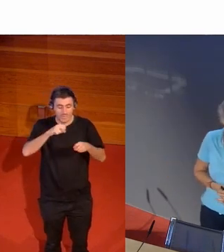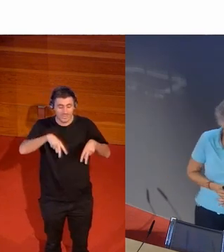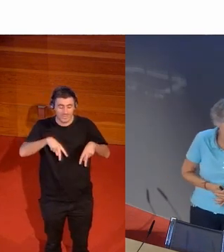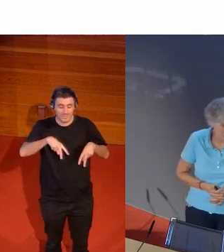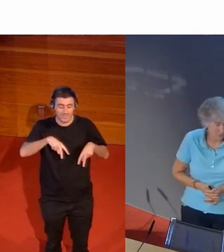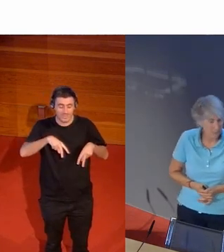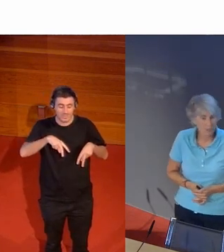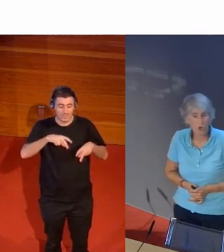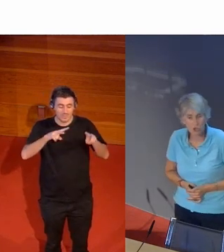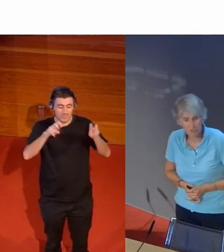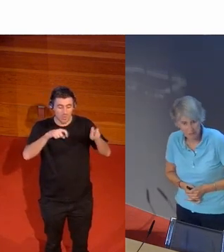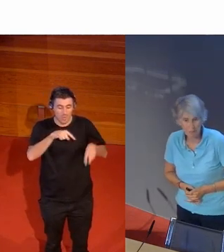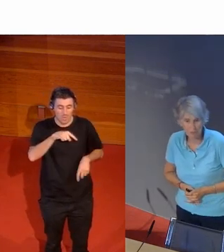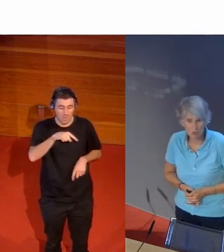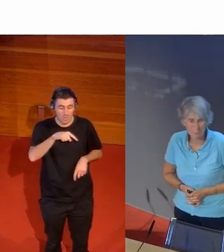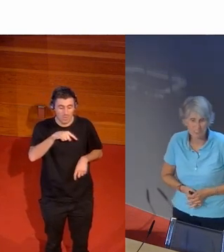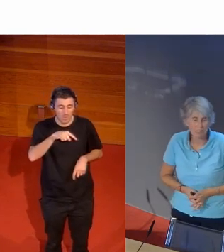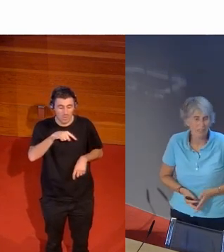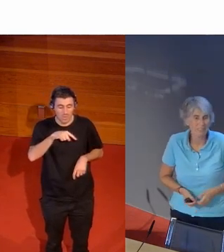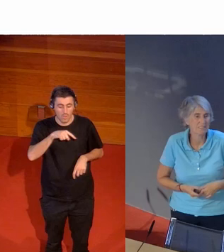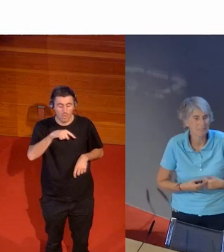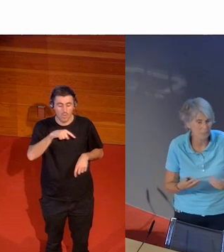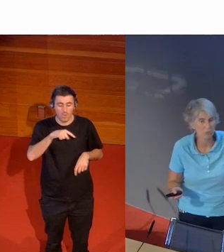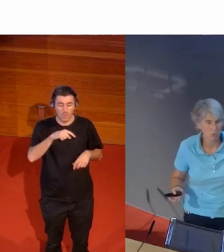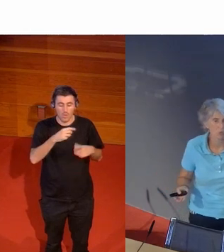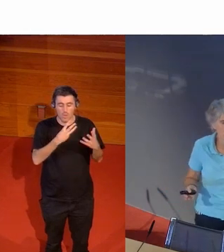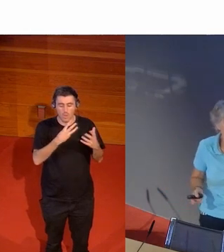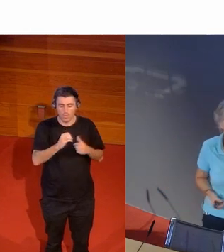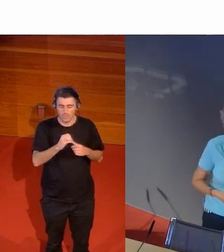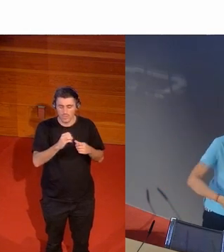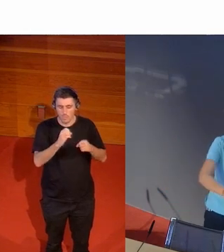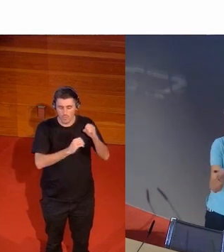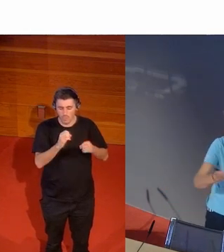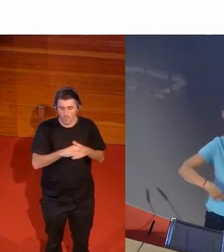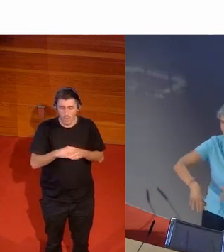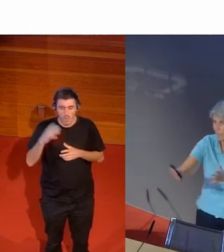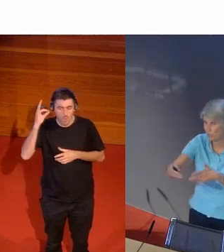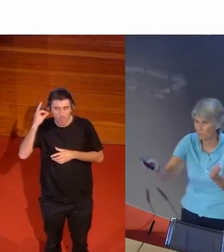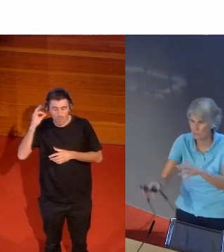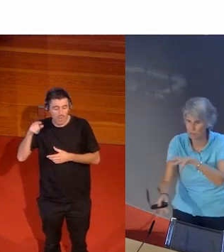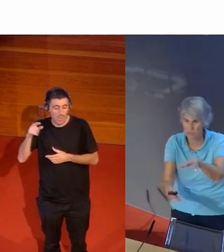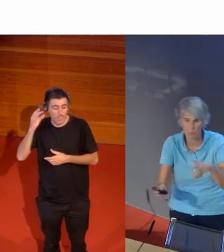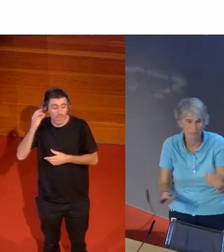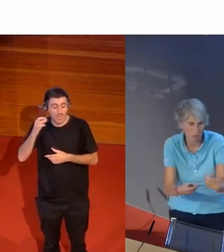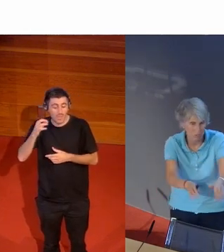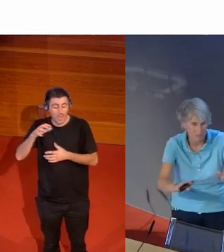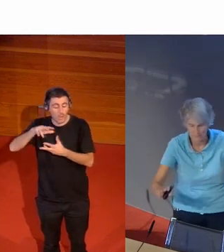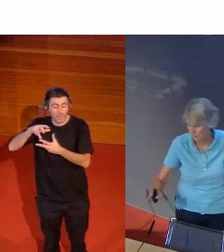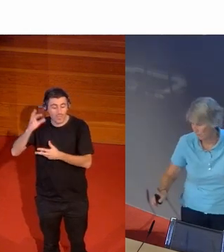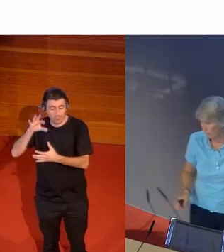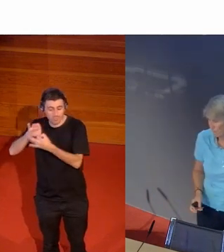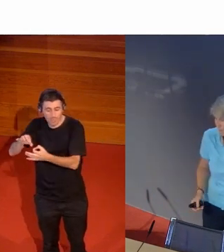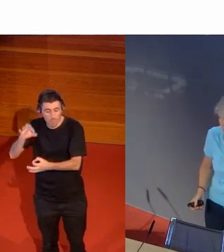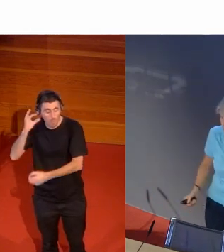en las mujeres no se firma y eso ya es el desinterés absoluto es mira me te publica esto porque tenemos este hueco